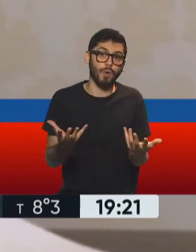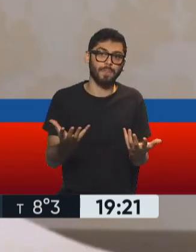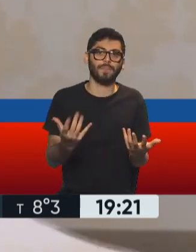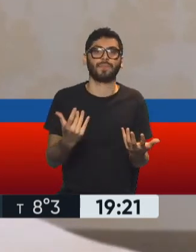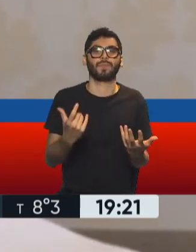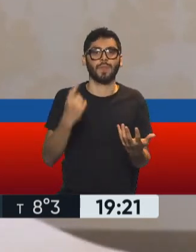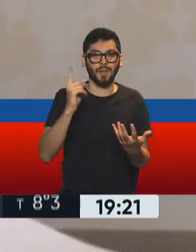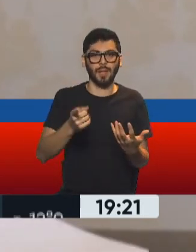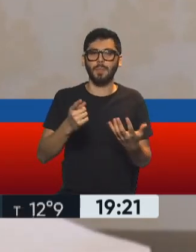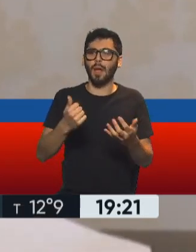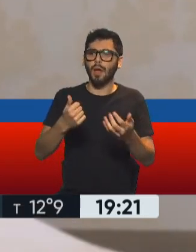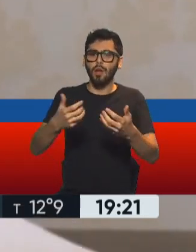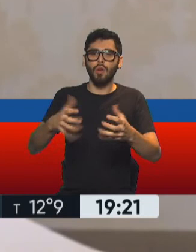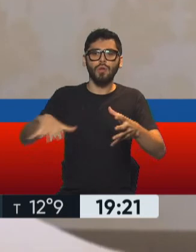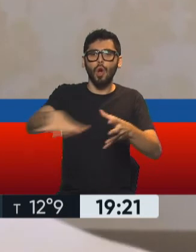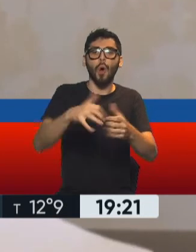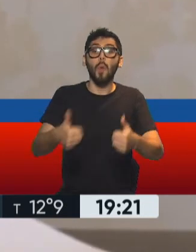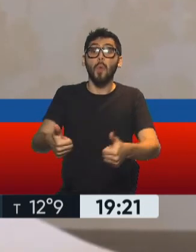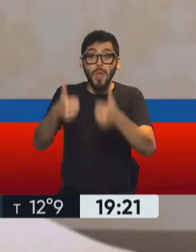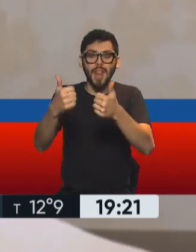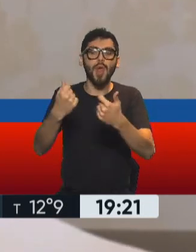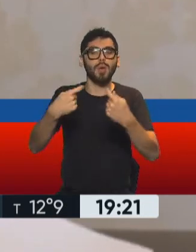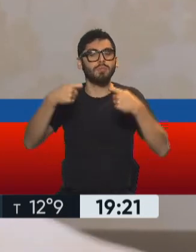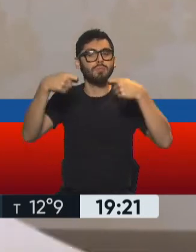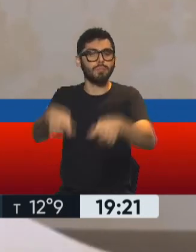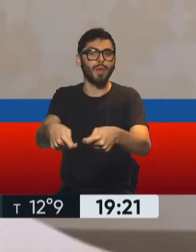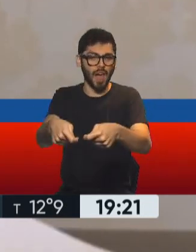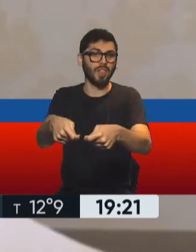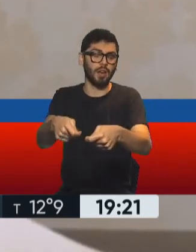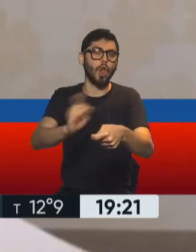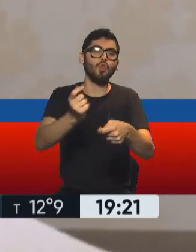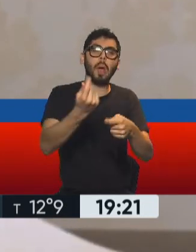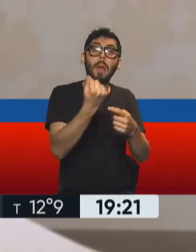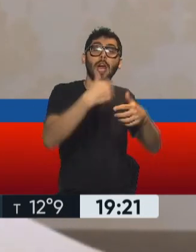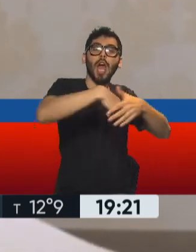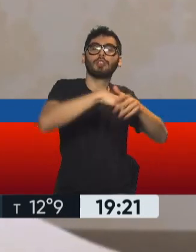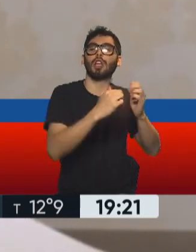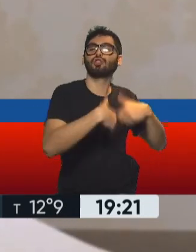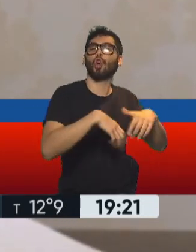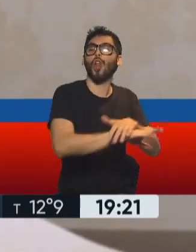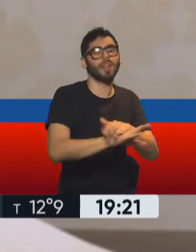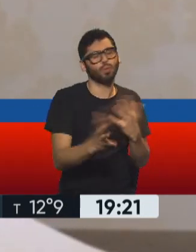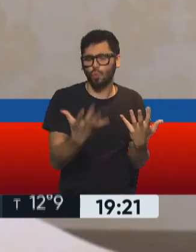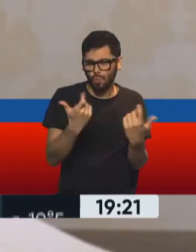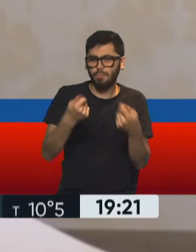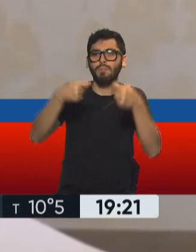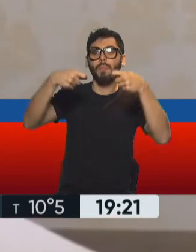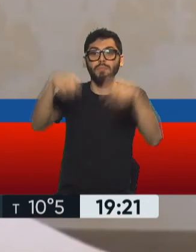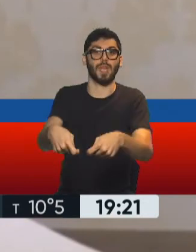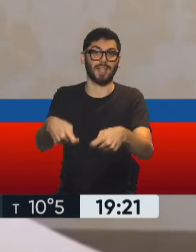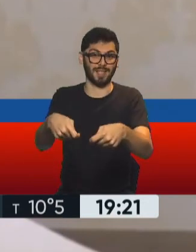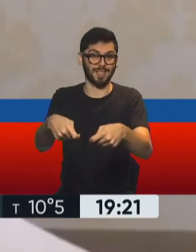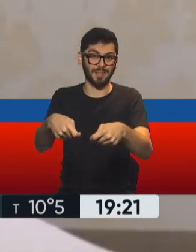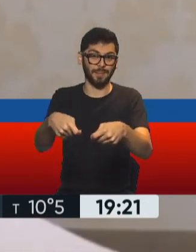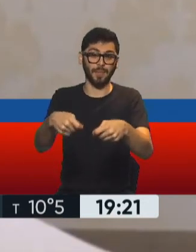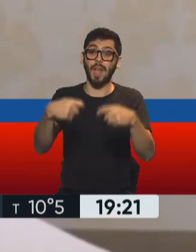Invertir en el bien común, no esconder la plata en los paraísos fiscales. Invertir. La inversión es